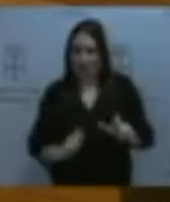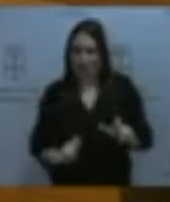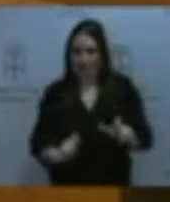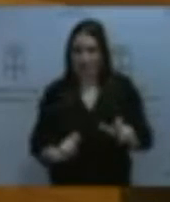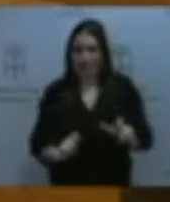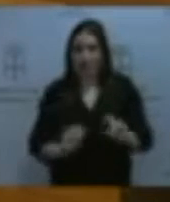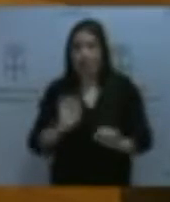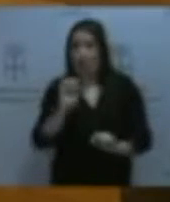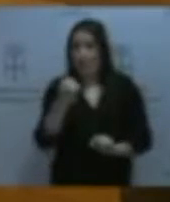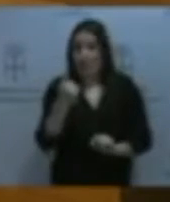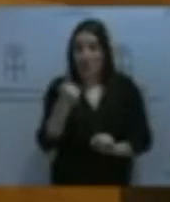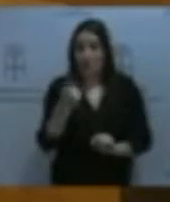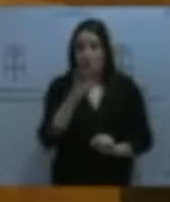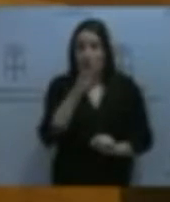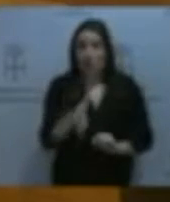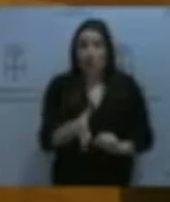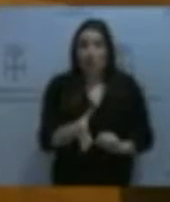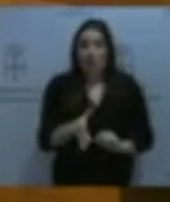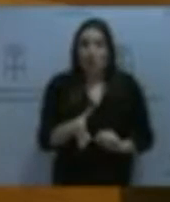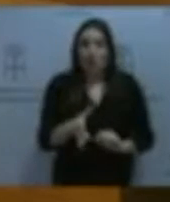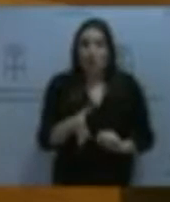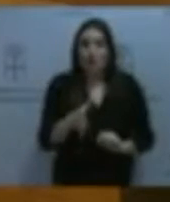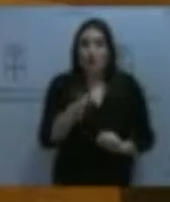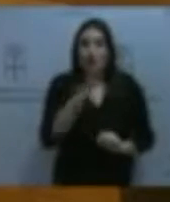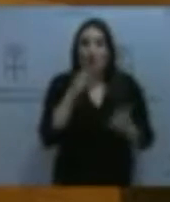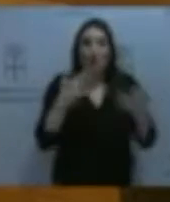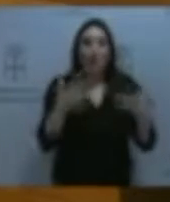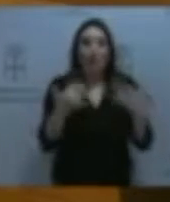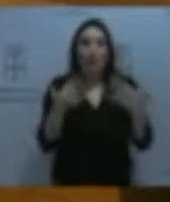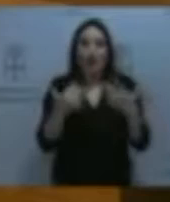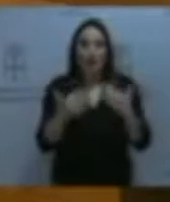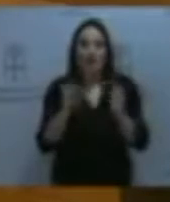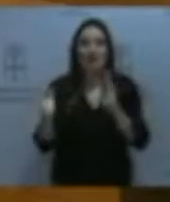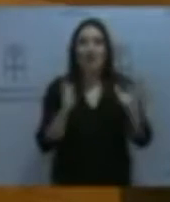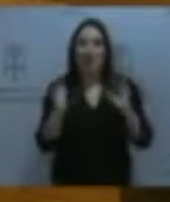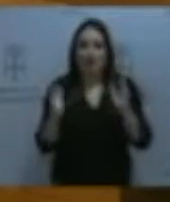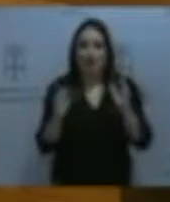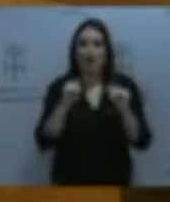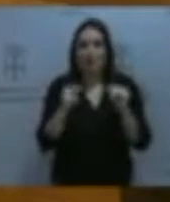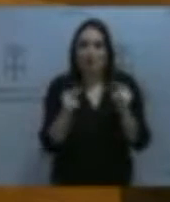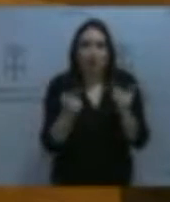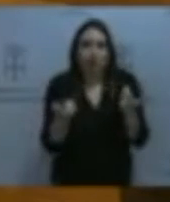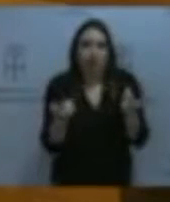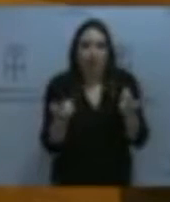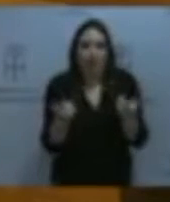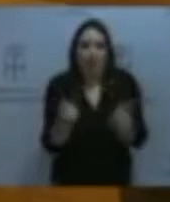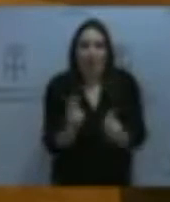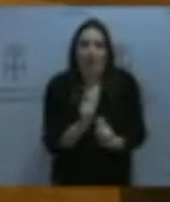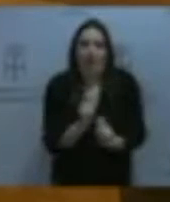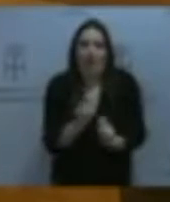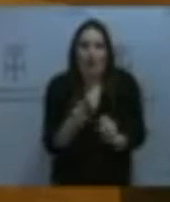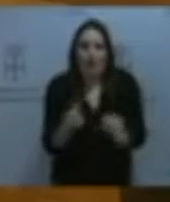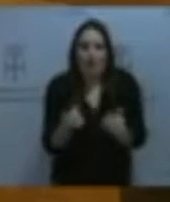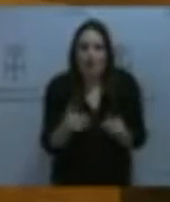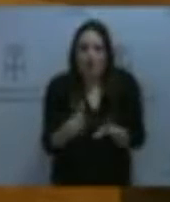En primer lugar, pola premio que se impuso nos plazos, que generou una verdadera